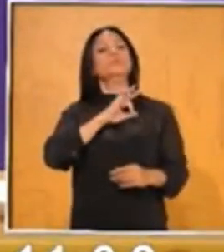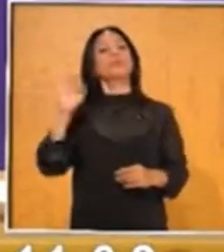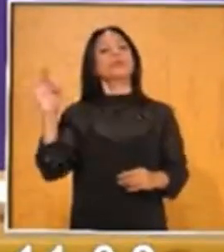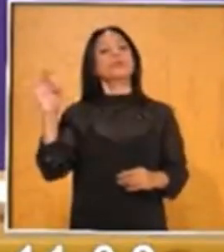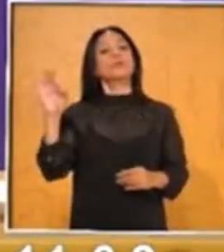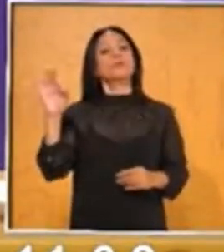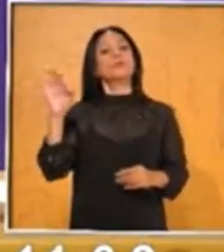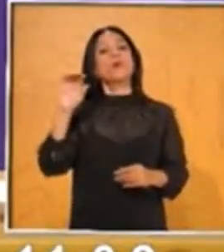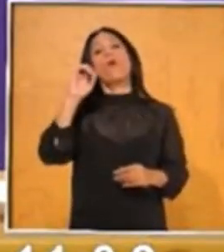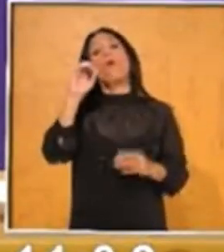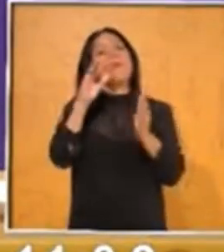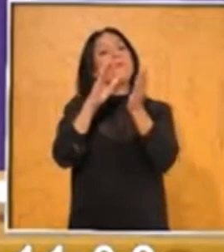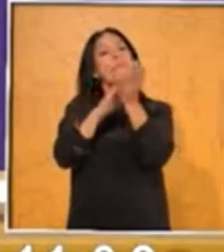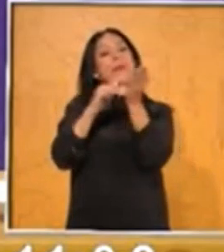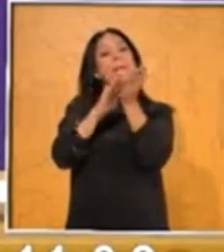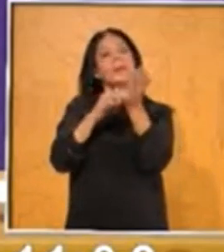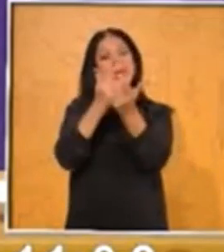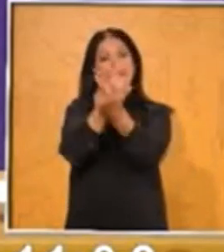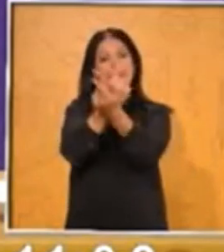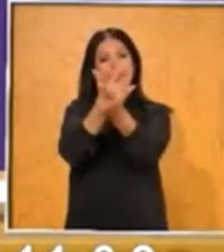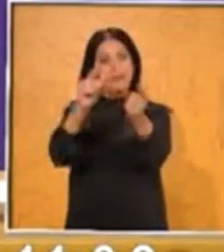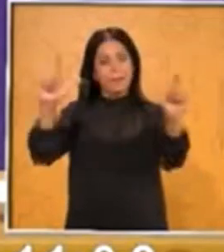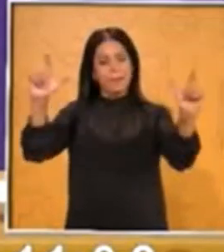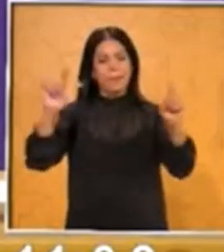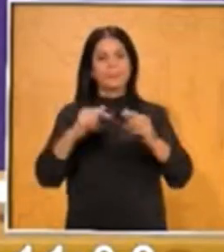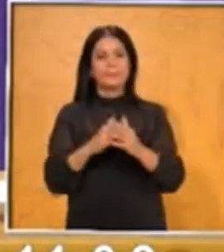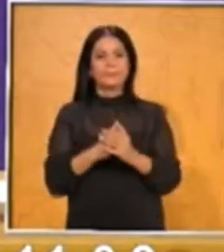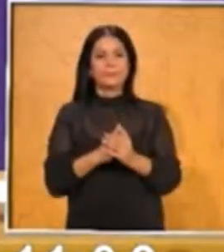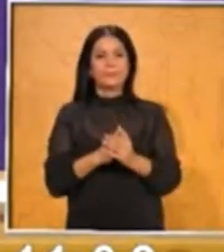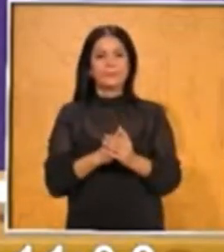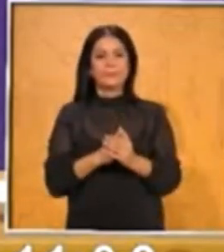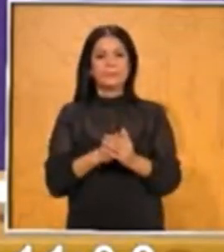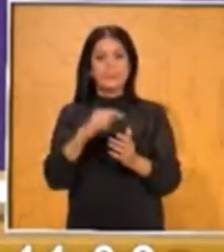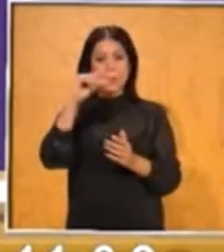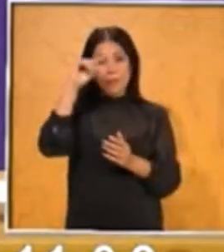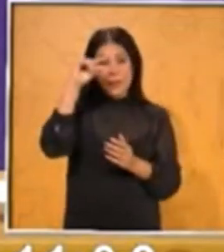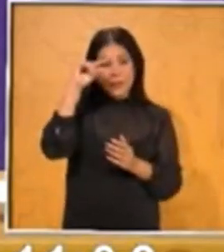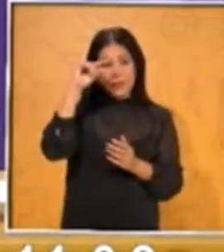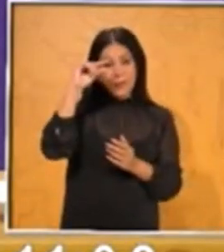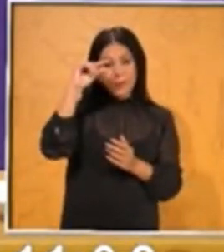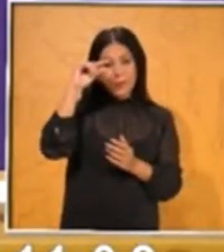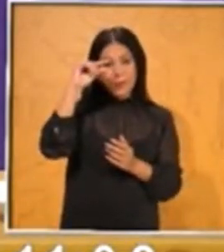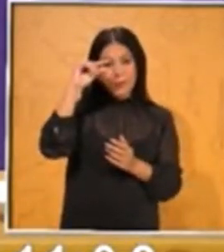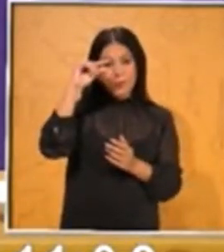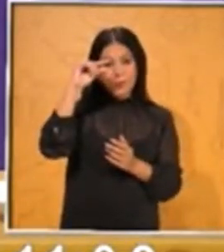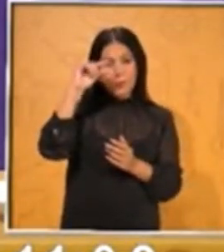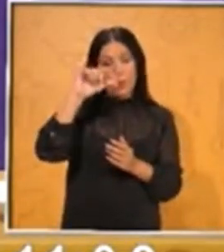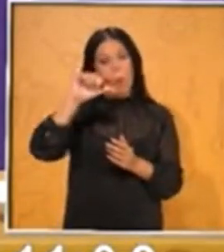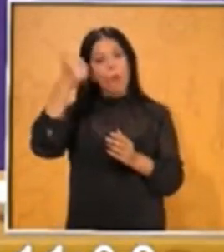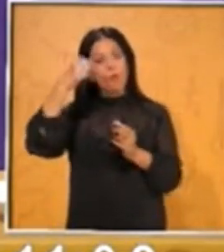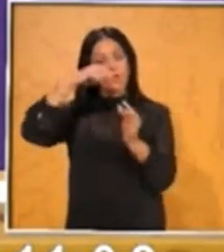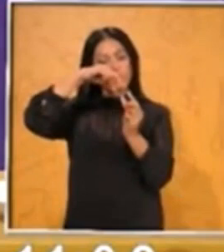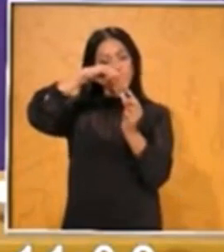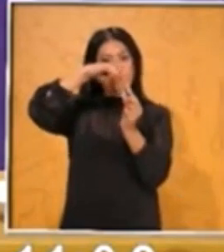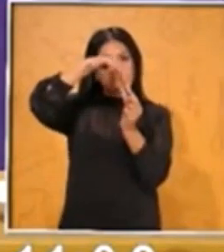Les recuerdo, los cuadros pequeños son de un centímetro por uno, los rectángulos de 10 centímetros por